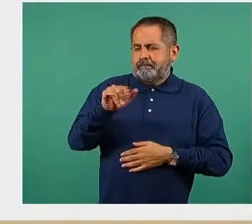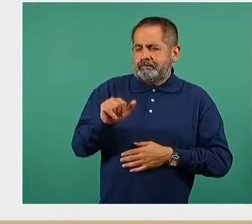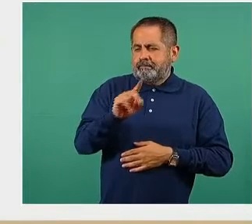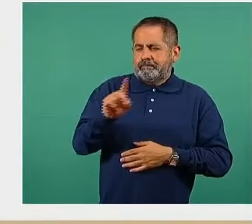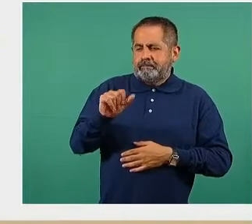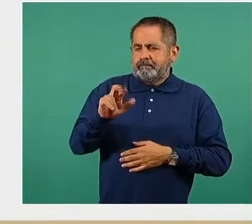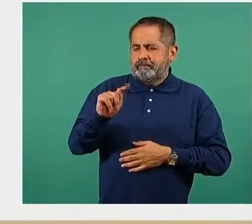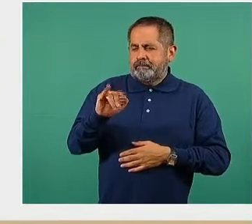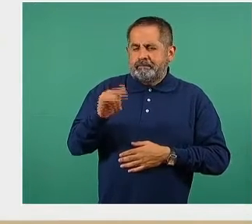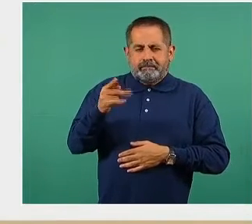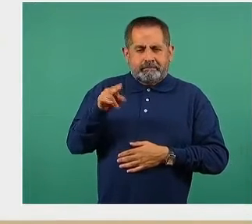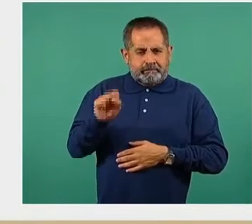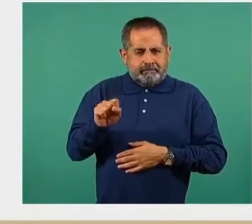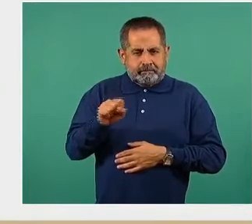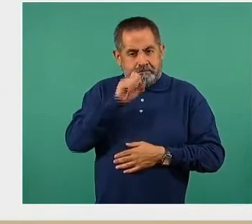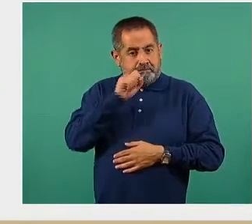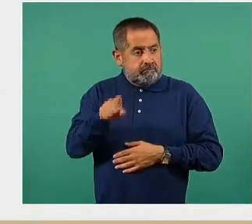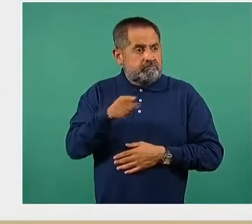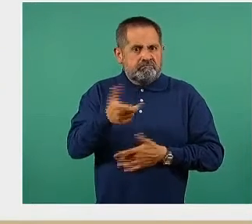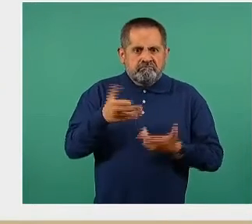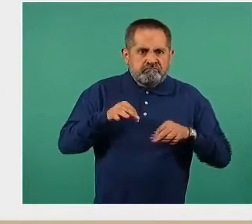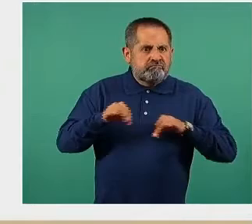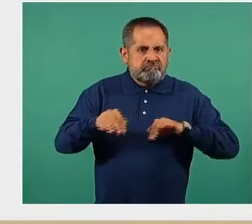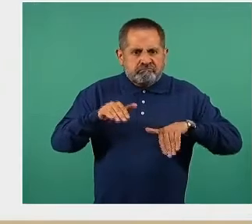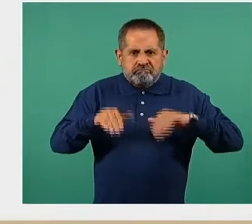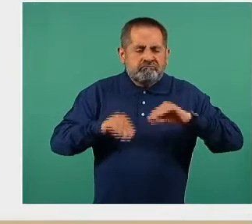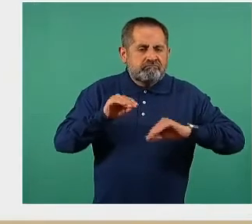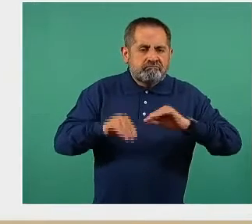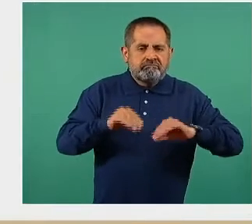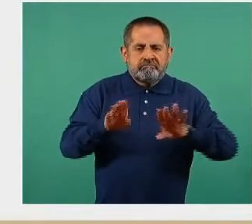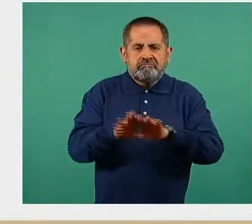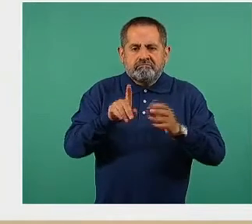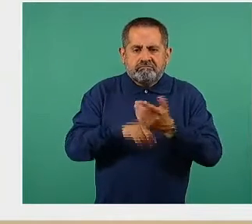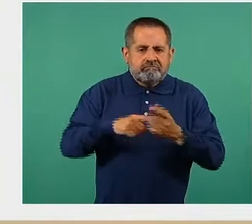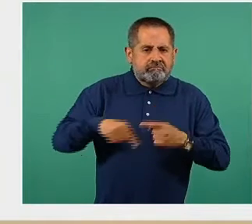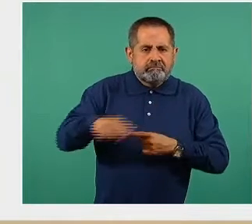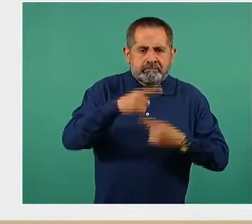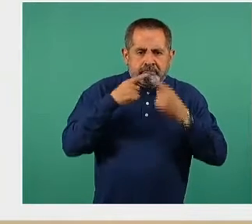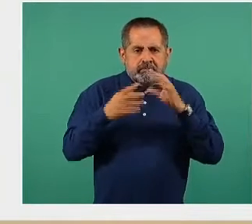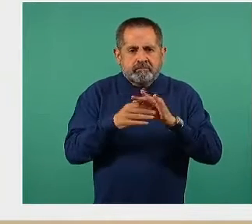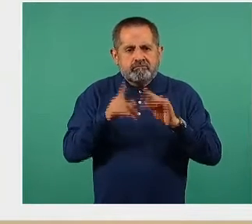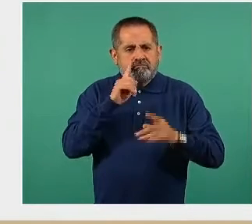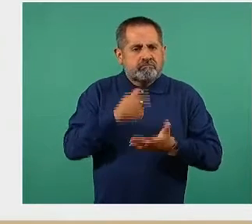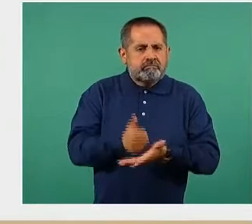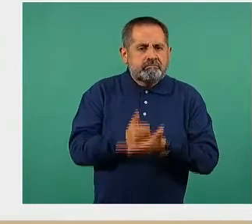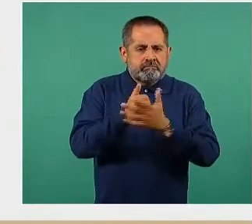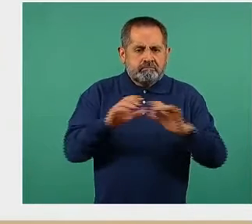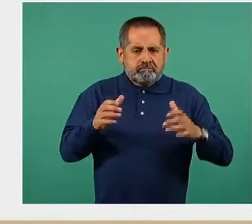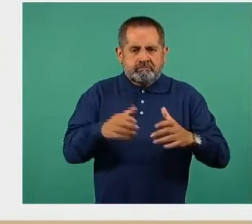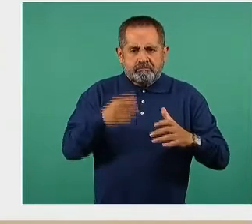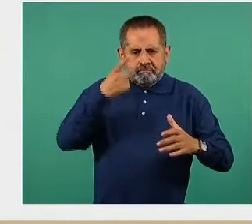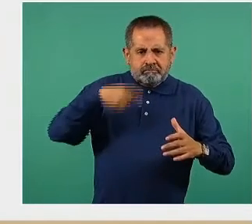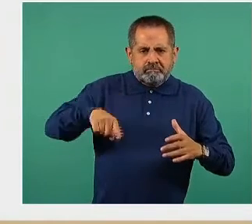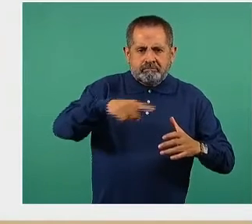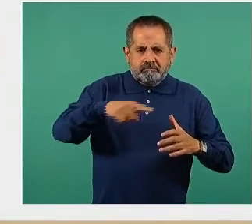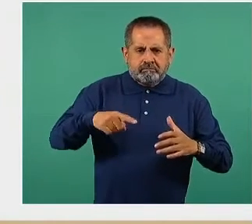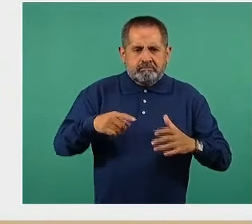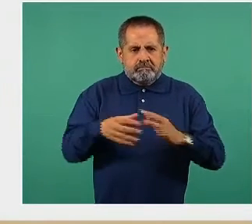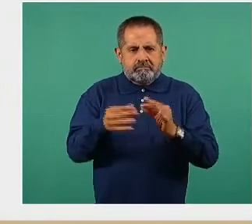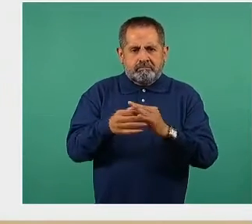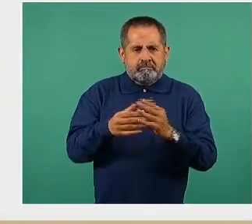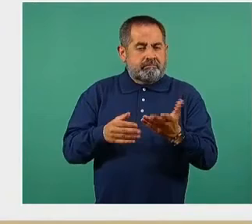es sumamente activa en podernos apoyar para poder dar la mejor atención a las personas con